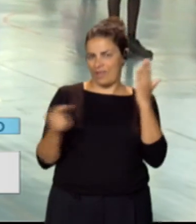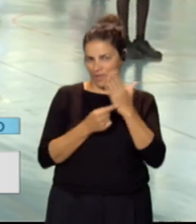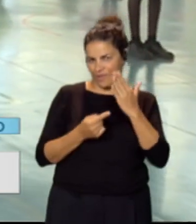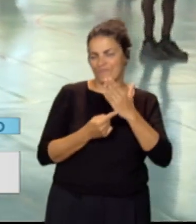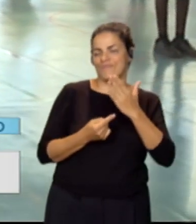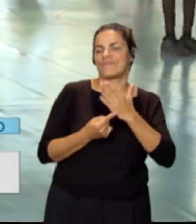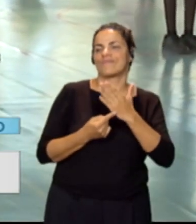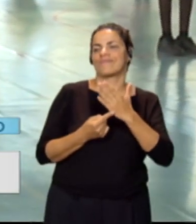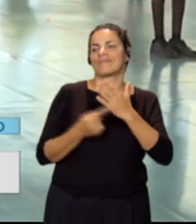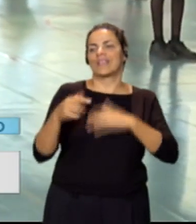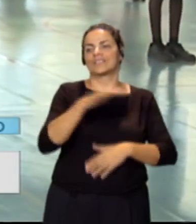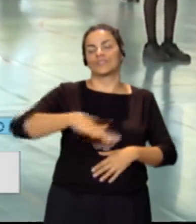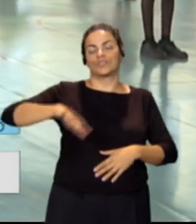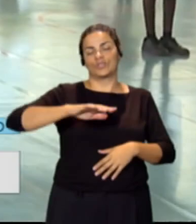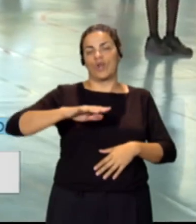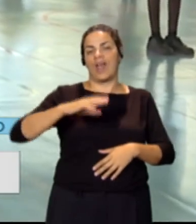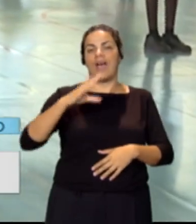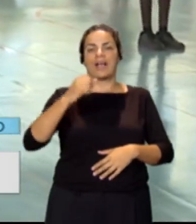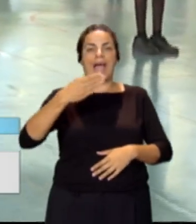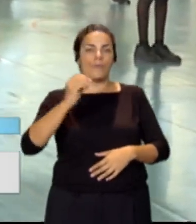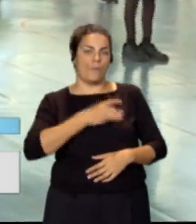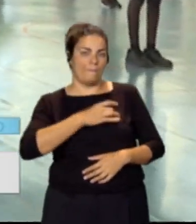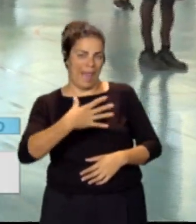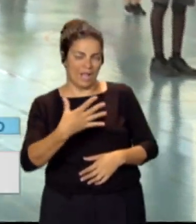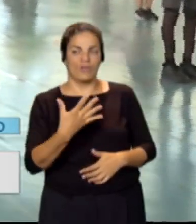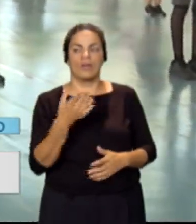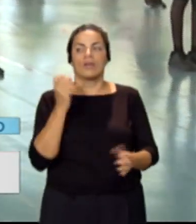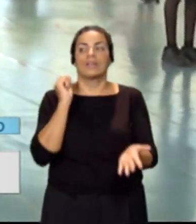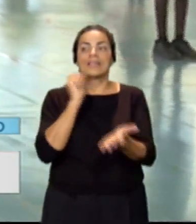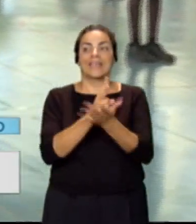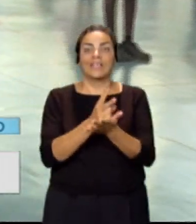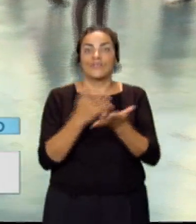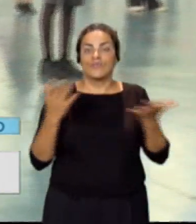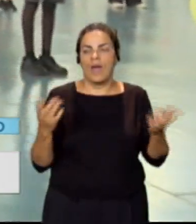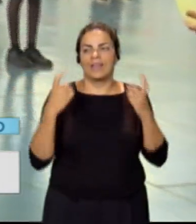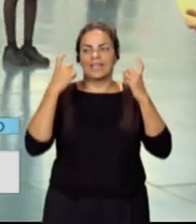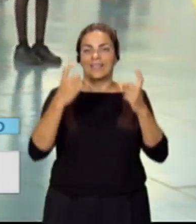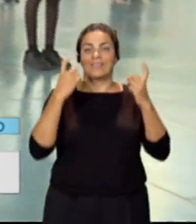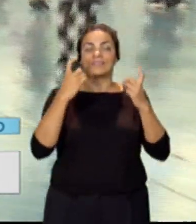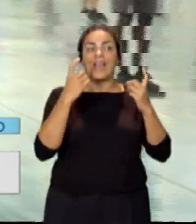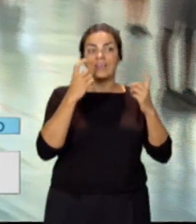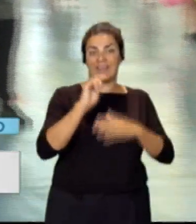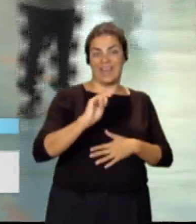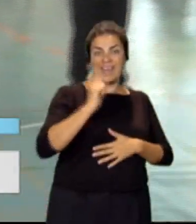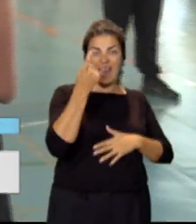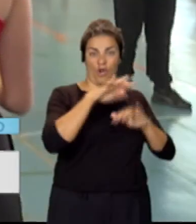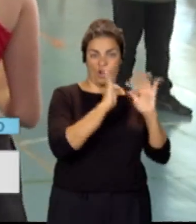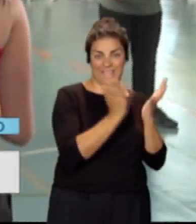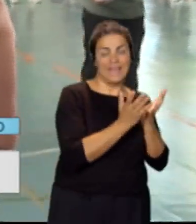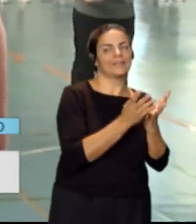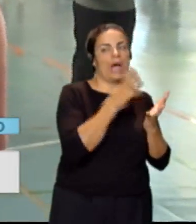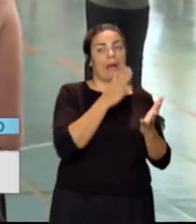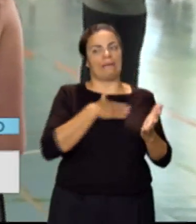de Tenerife de Cabo Blanco, que se trata, como dices, de intentar superar ese récord Guinness en el que esos 100